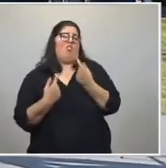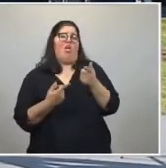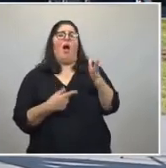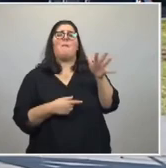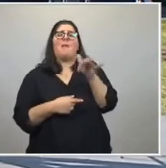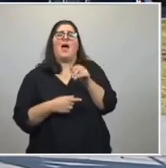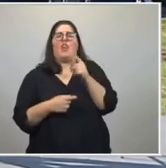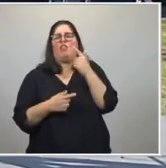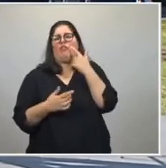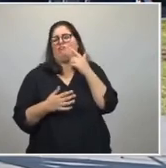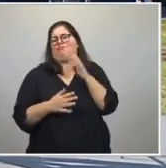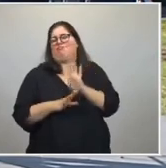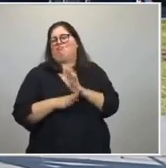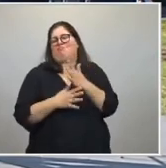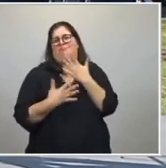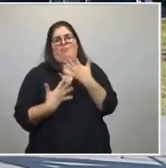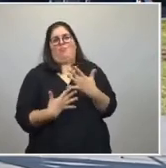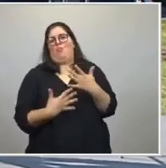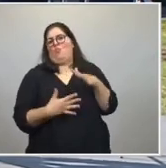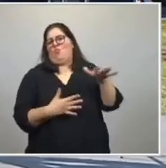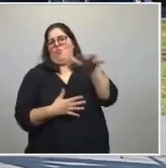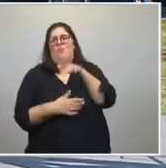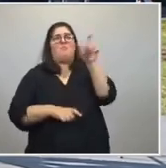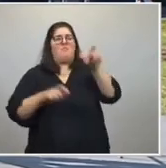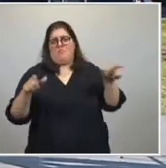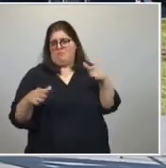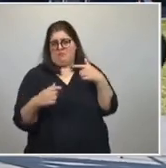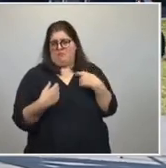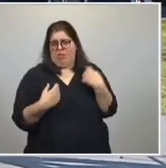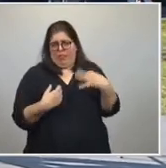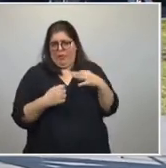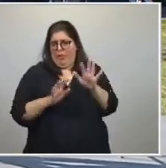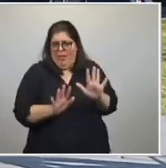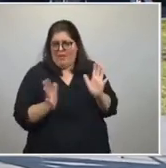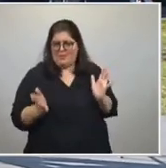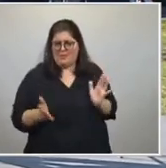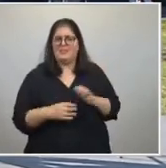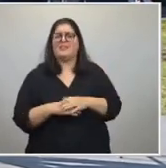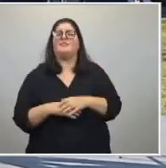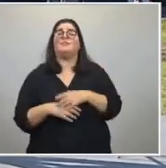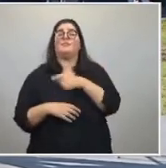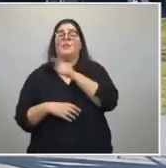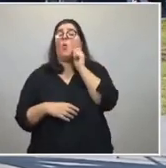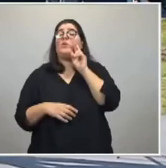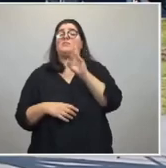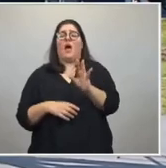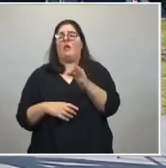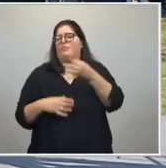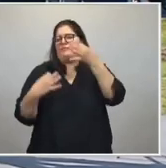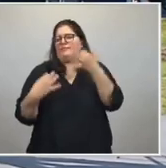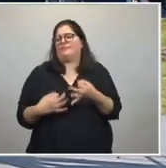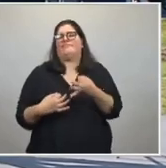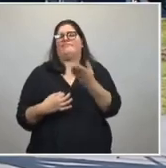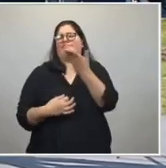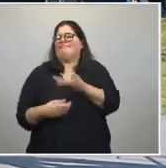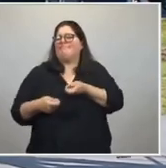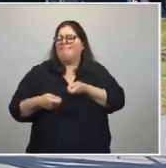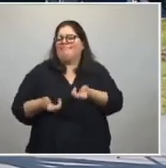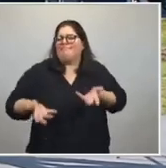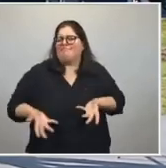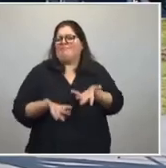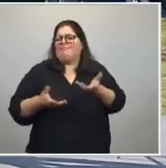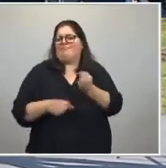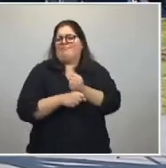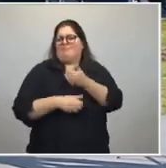Merlo, como todos los merlenses lo merecen, porque es uno de los grandes, pujantes, y sobre